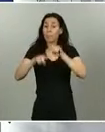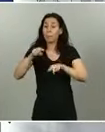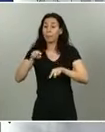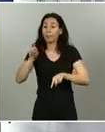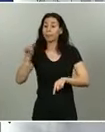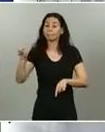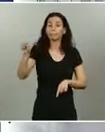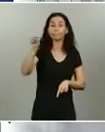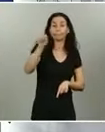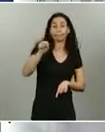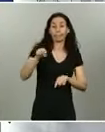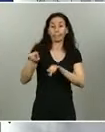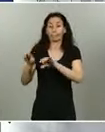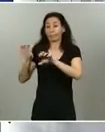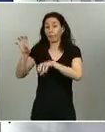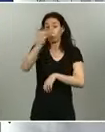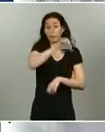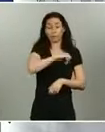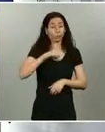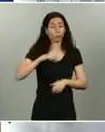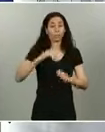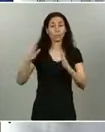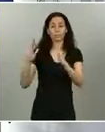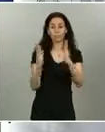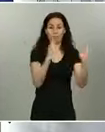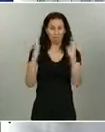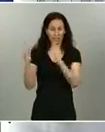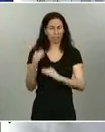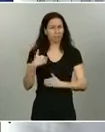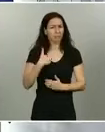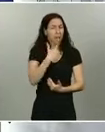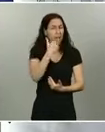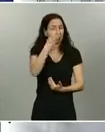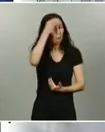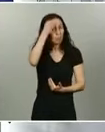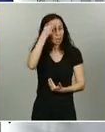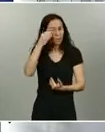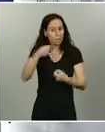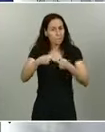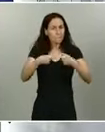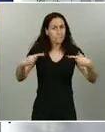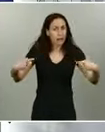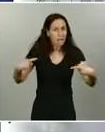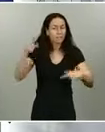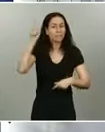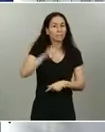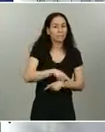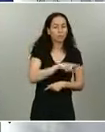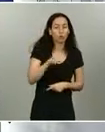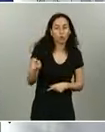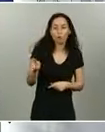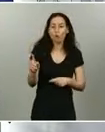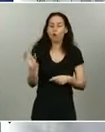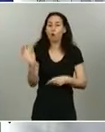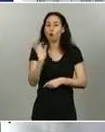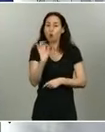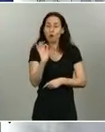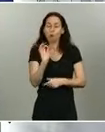¿Ha notado algún dato preocupante? ¿Tienen alguna sospecha de rebrote? Y también le pregunta cuáles son los asuntos que con más afán